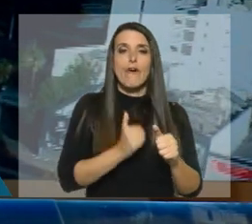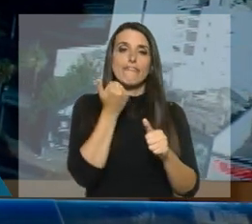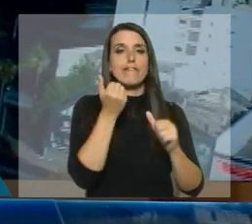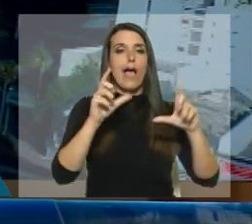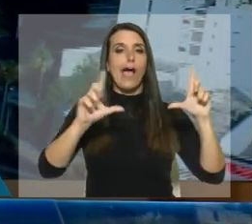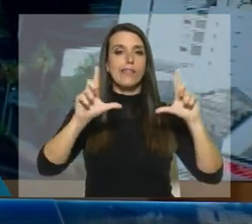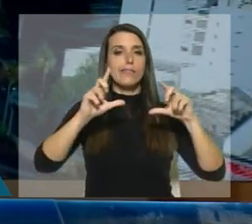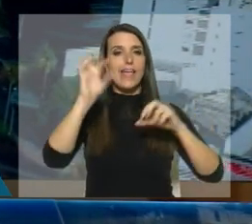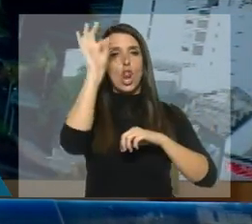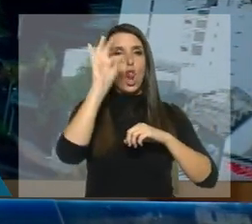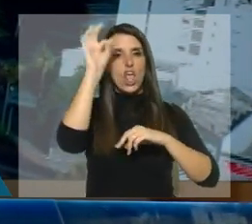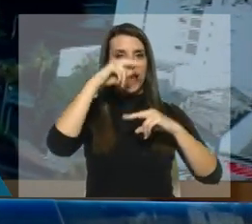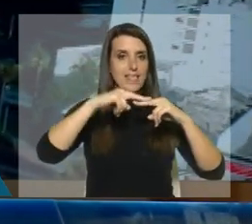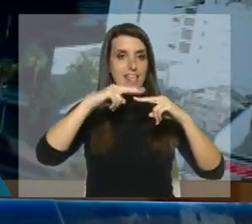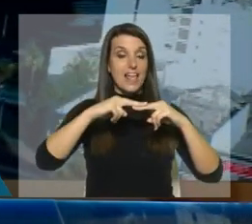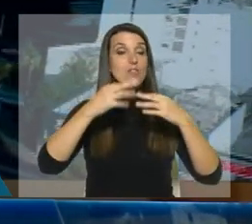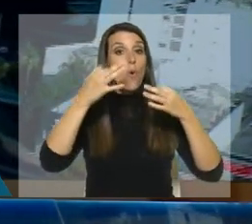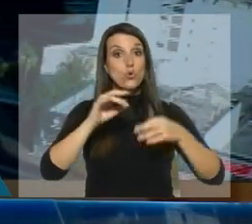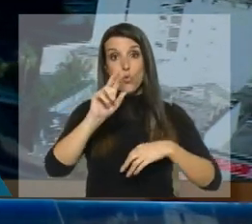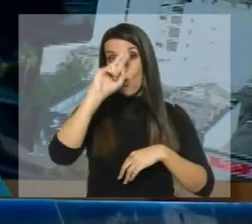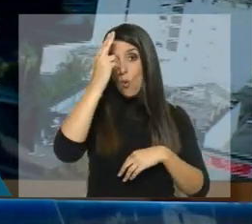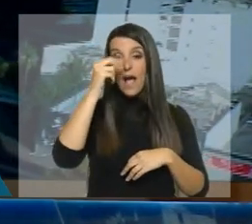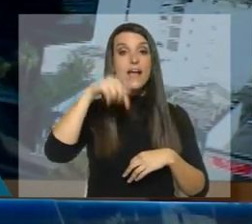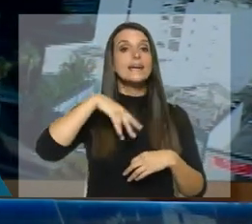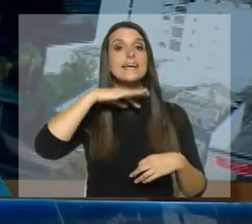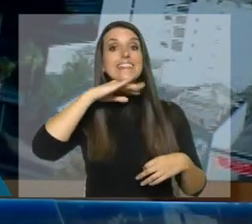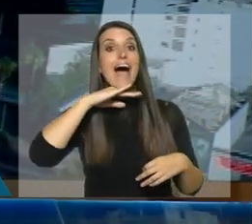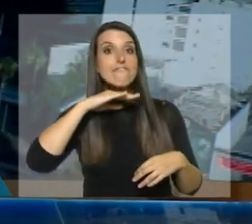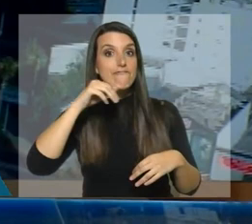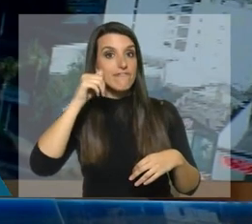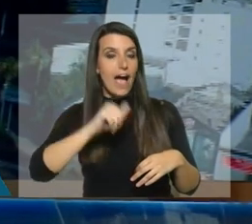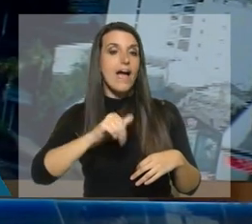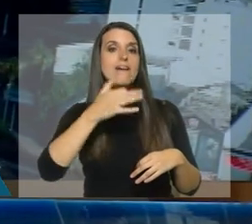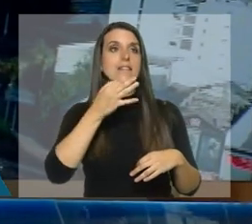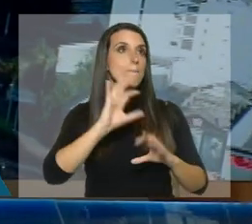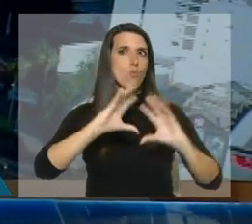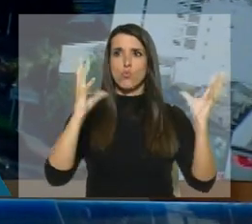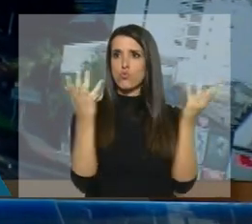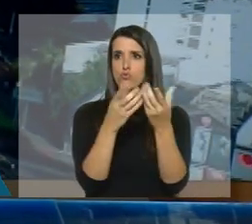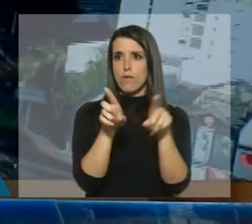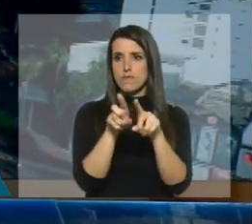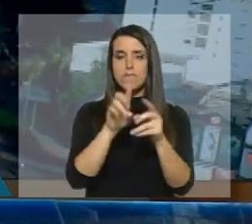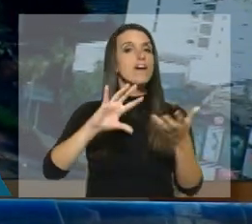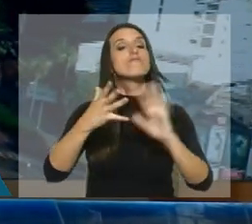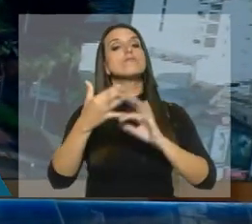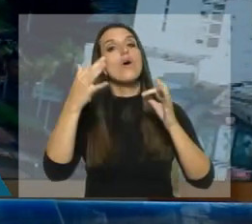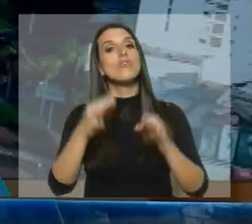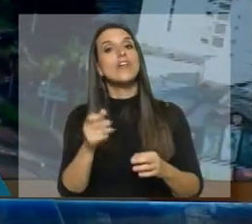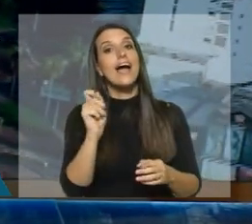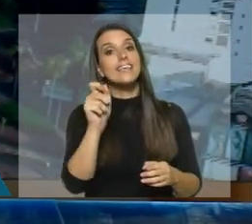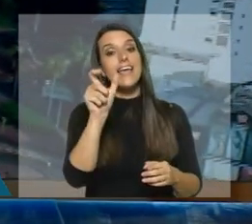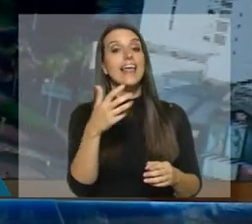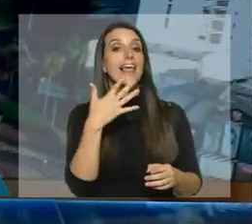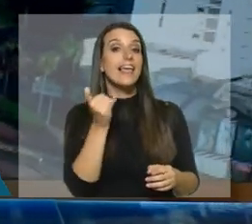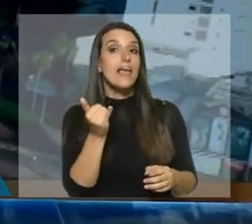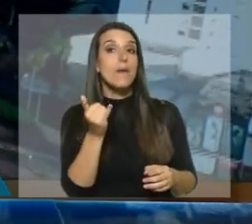de las tecnologías digitales. En Uruguay, este fraude que se comete en todo el mundo también, tuvo como víctimas, por